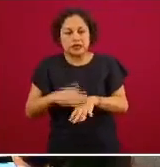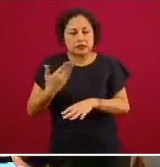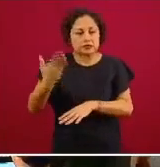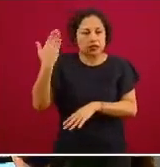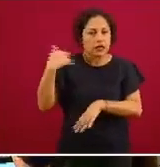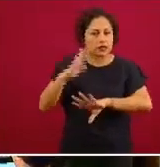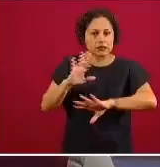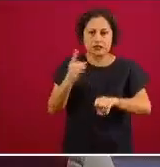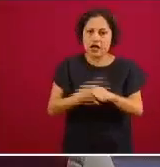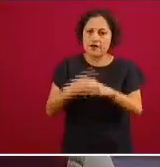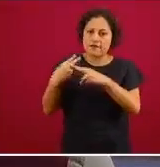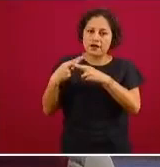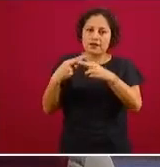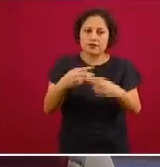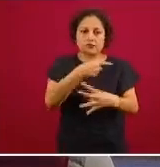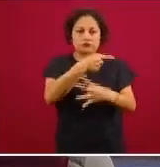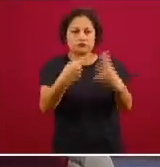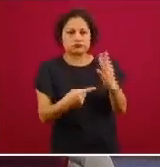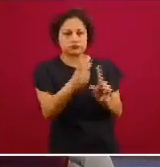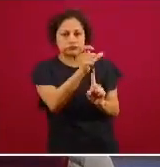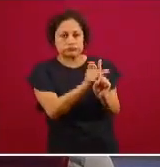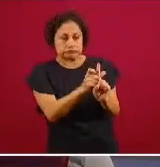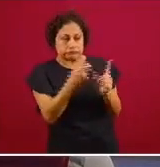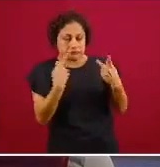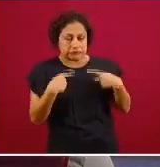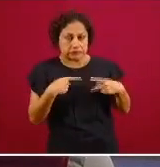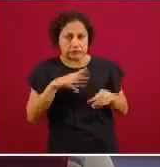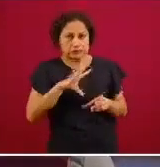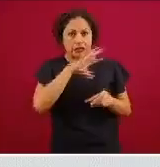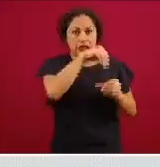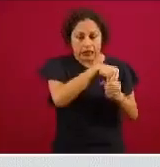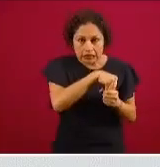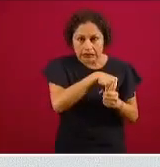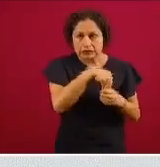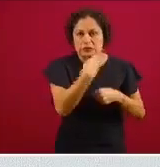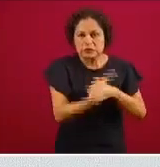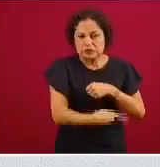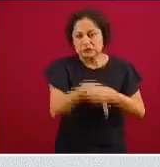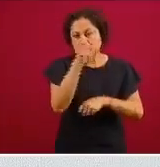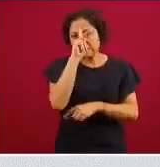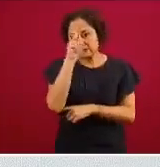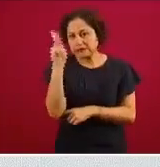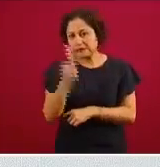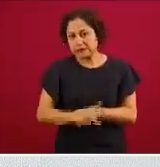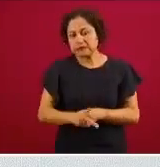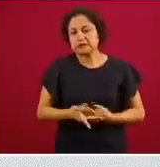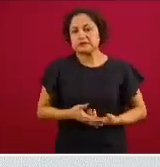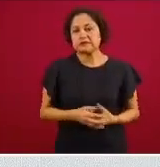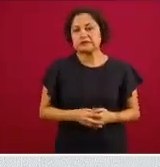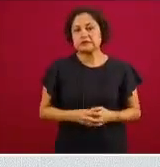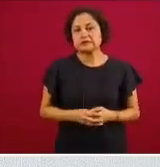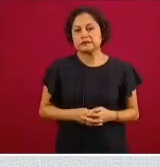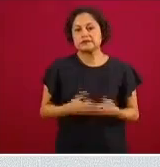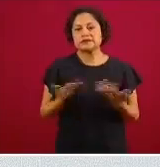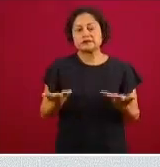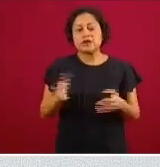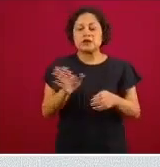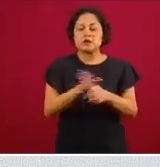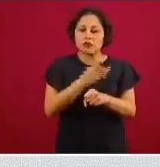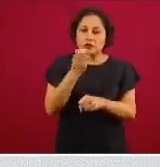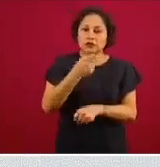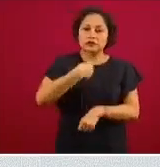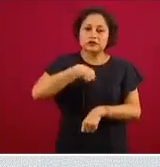precauciones con las medidas ya conocidas la primera y la volvemos a insistir quedarse en casa